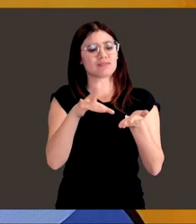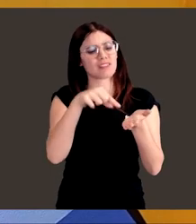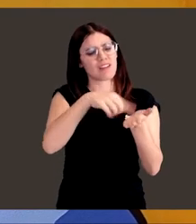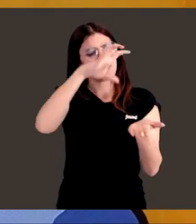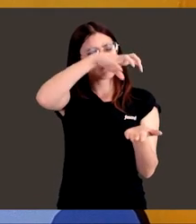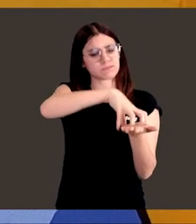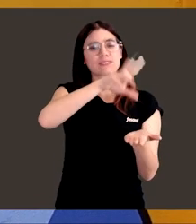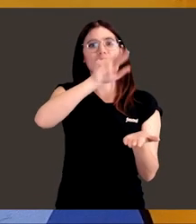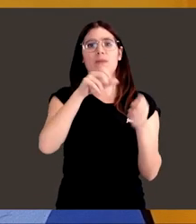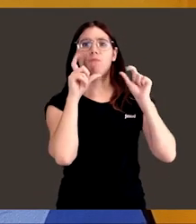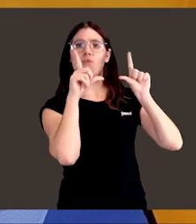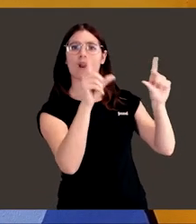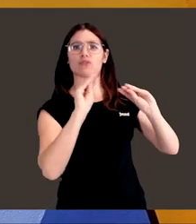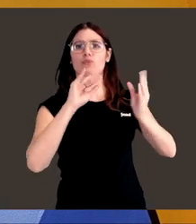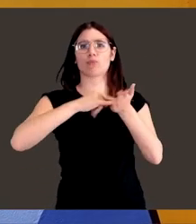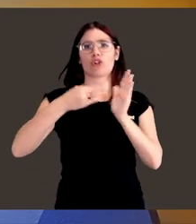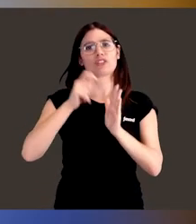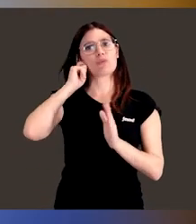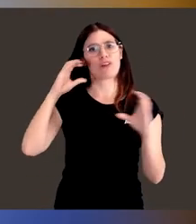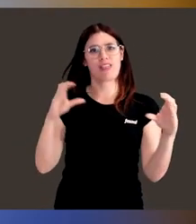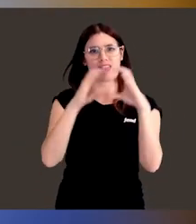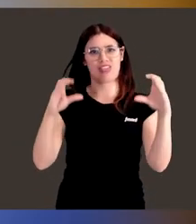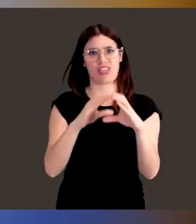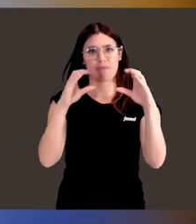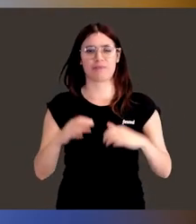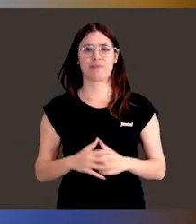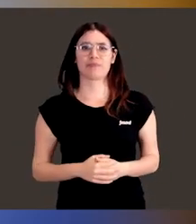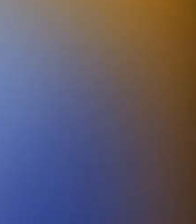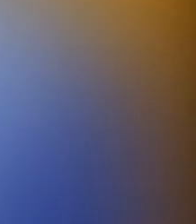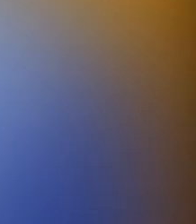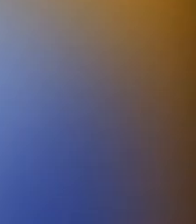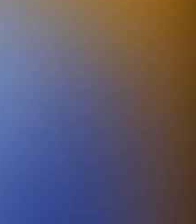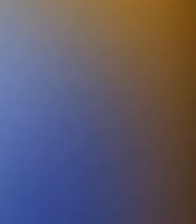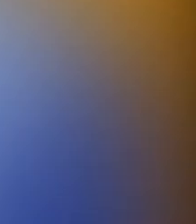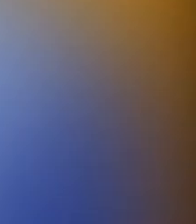cuyo motivo central es también este mural del proyecto Dones de Ciencia. Gracias por ver el video.